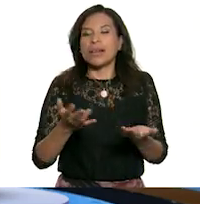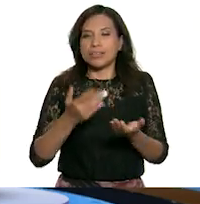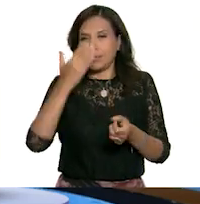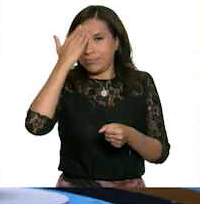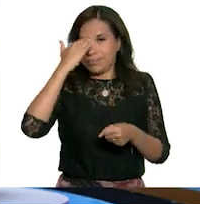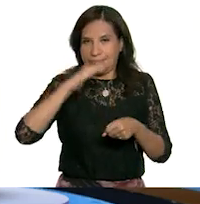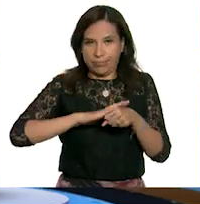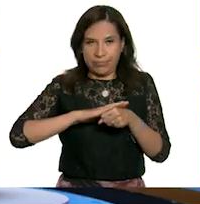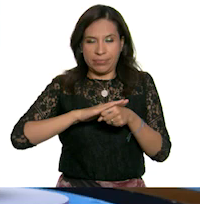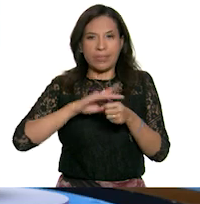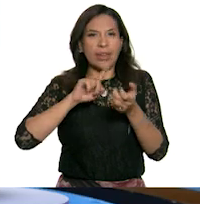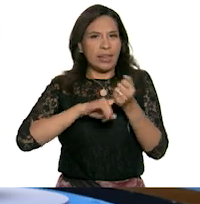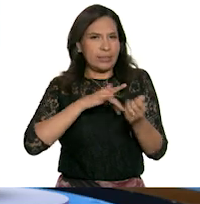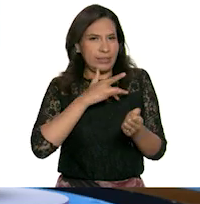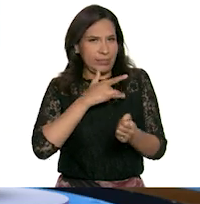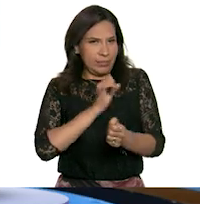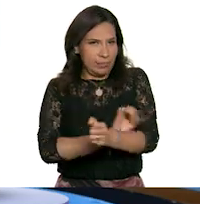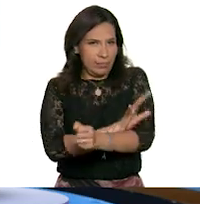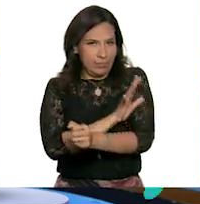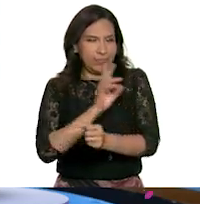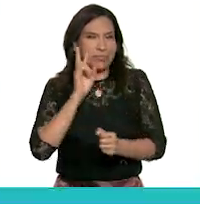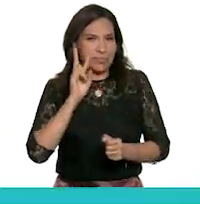memoria emocional. Veámoslo.